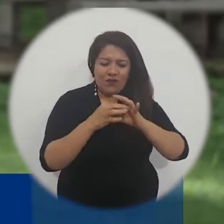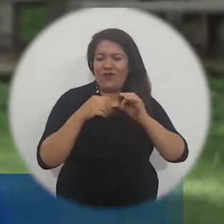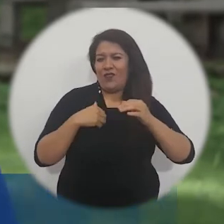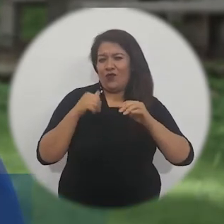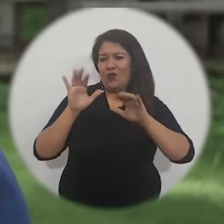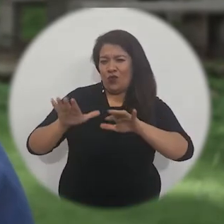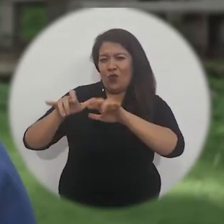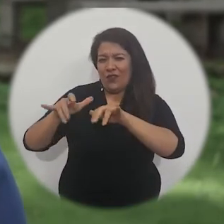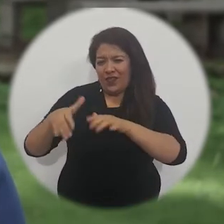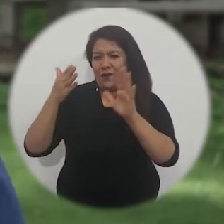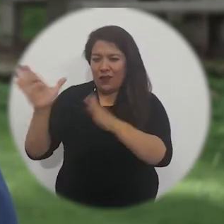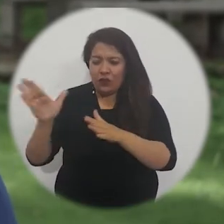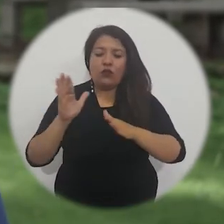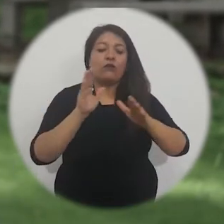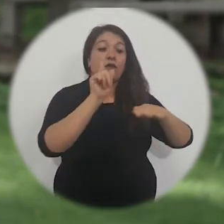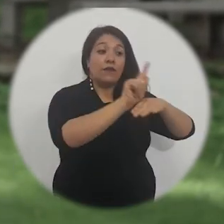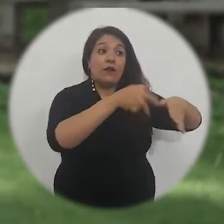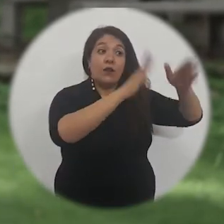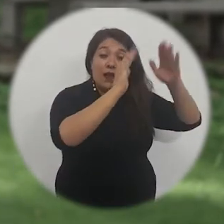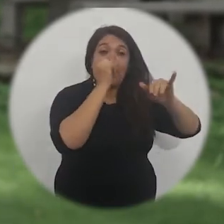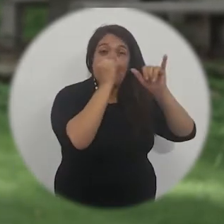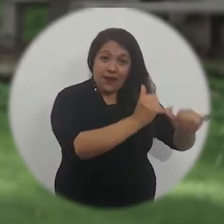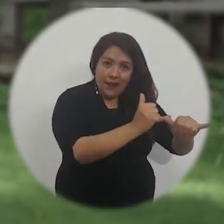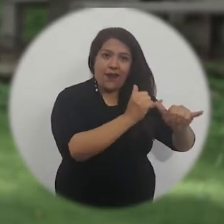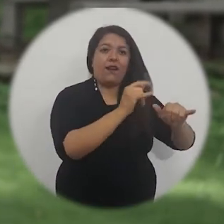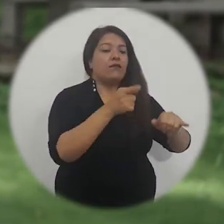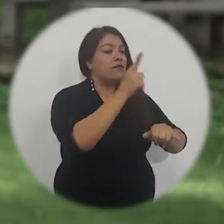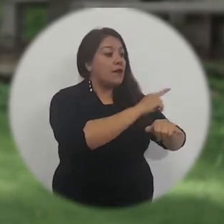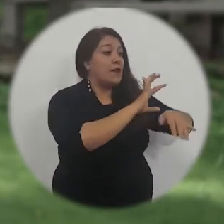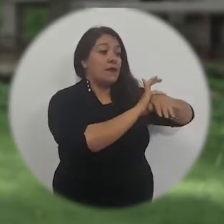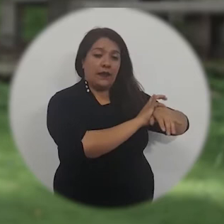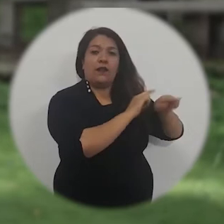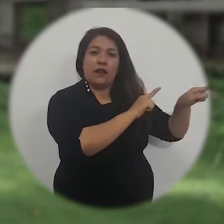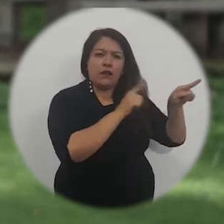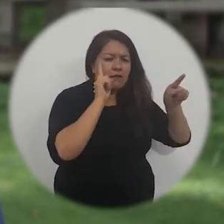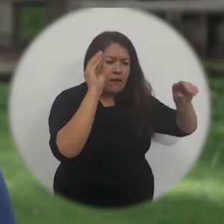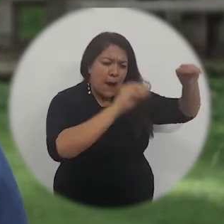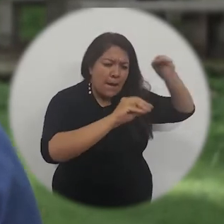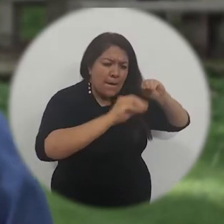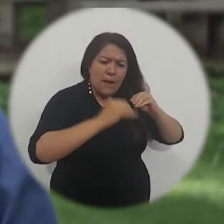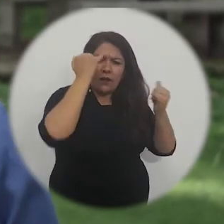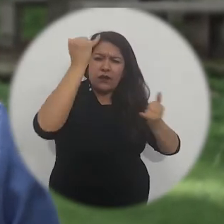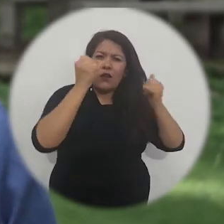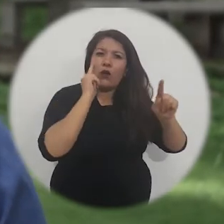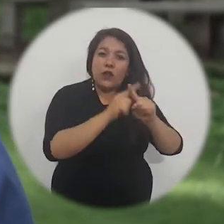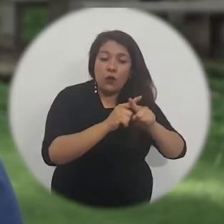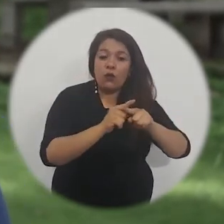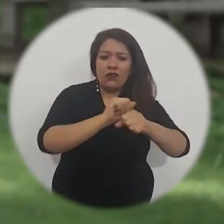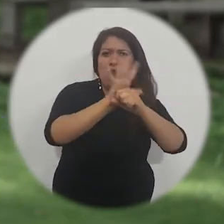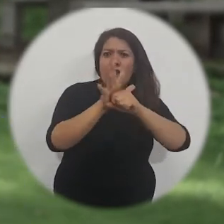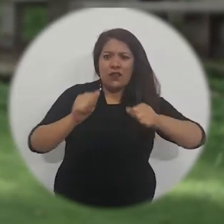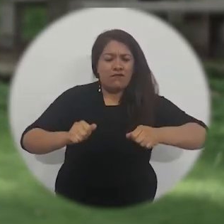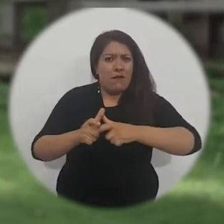formuló bajo un equipo transdisciplinar, interdisciplinar, en apoyo de la Oficina Asesora de Planeación, la Facultad de Ingeniería y el Programa de